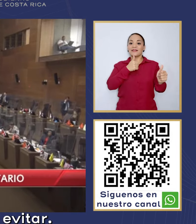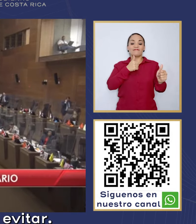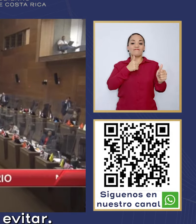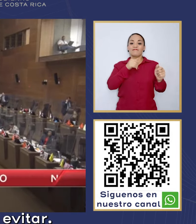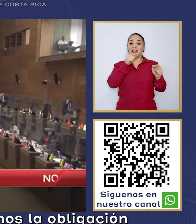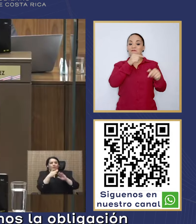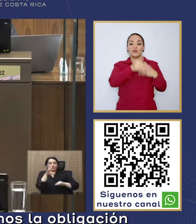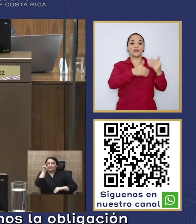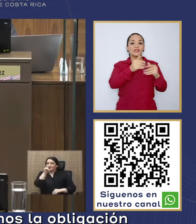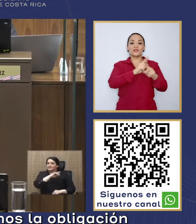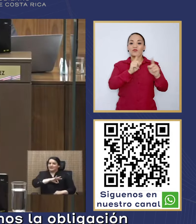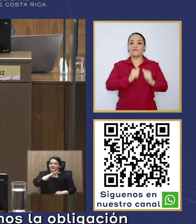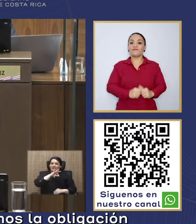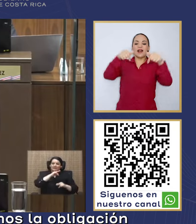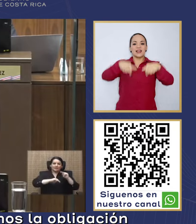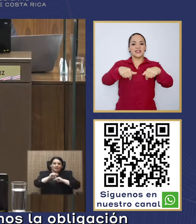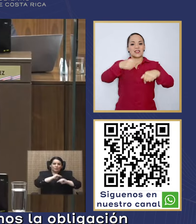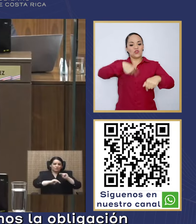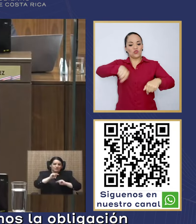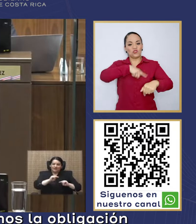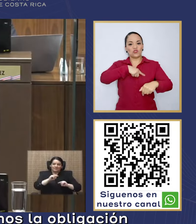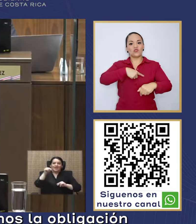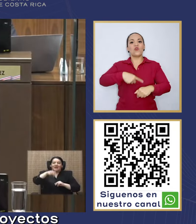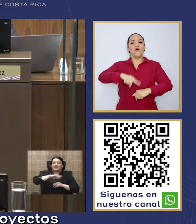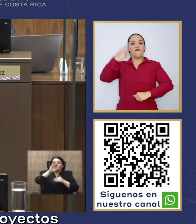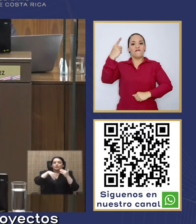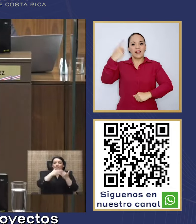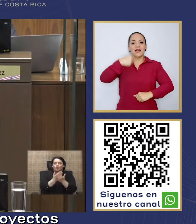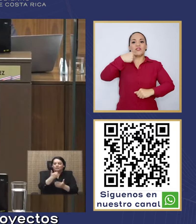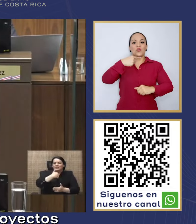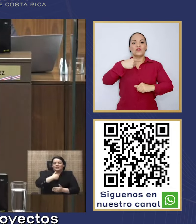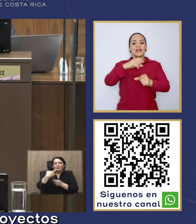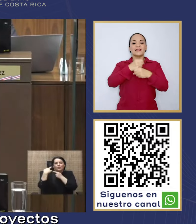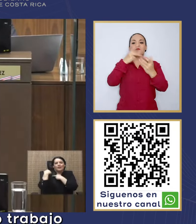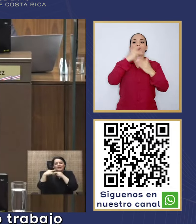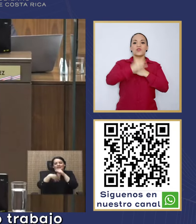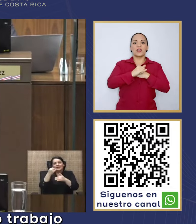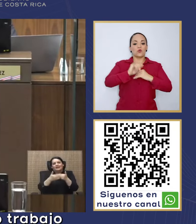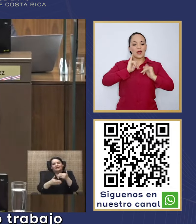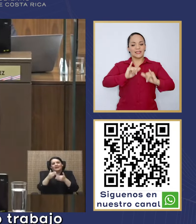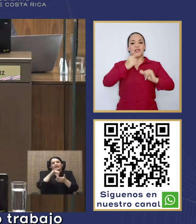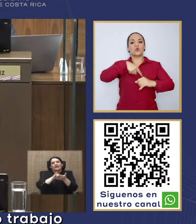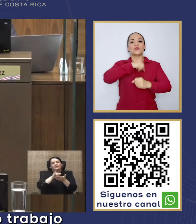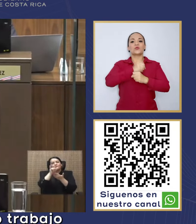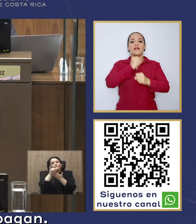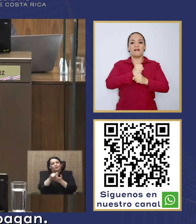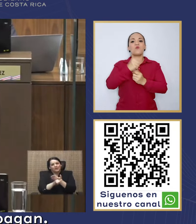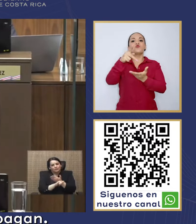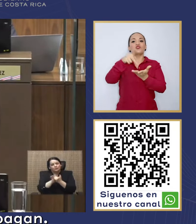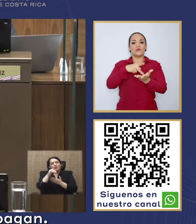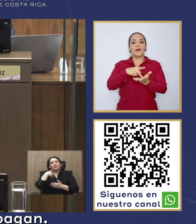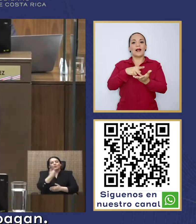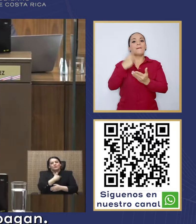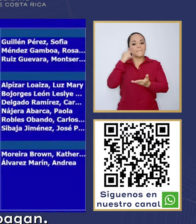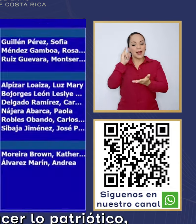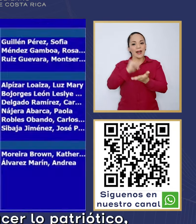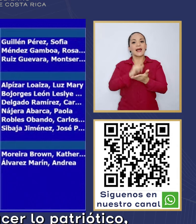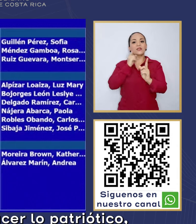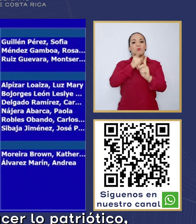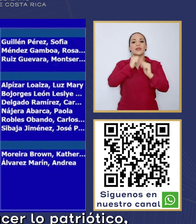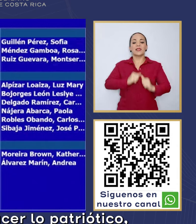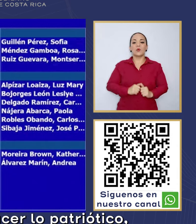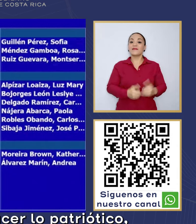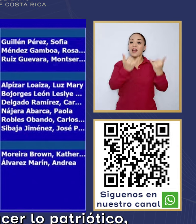evitar. Aquí nosotros todos tenemos la obligación de sacar estos proyectos porque es nuestro trabajo y para eso nos pagan.